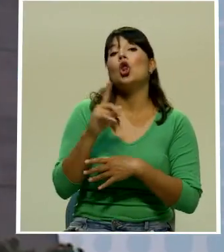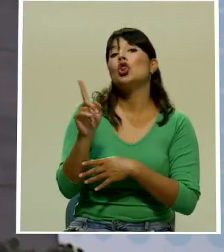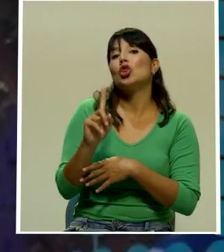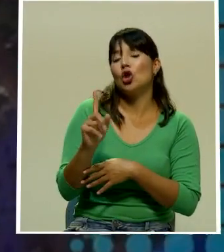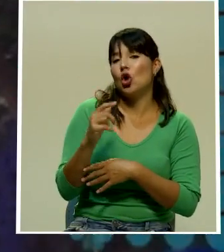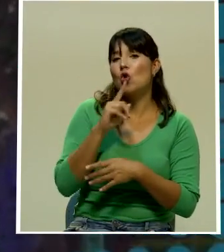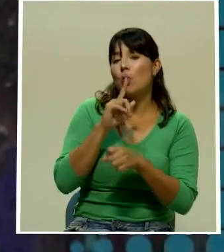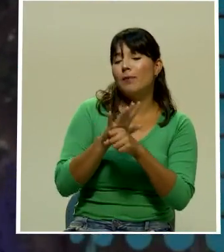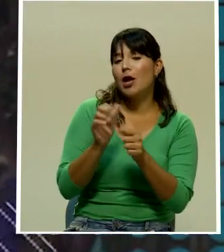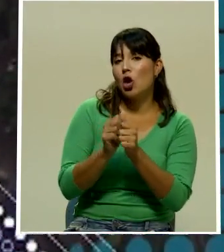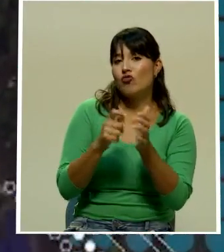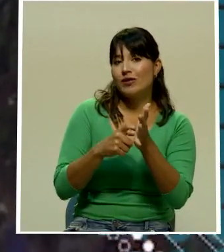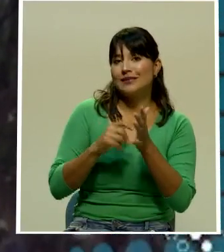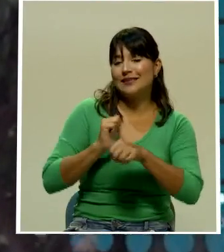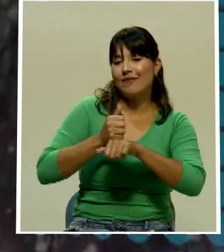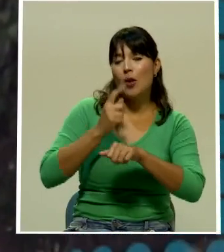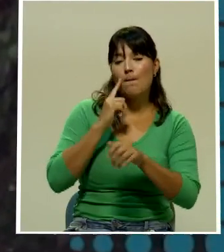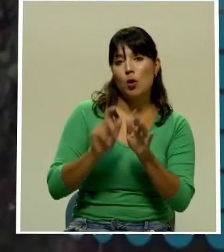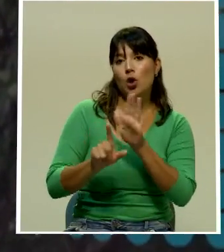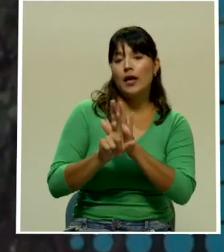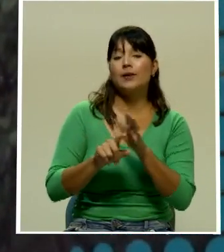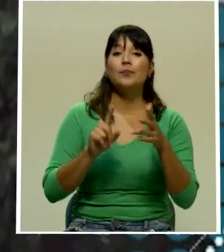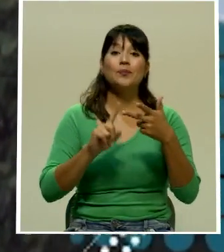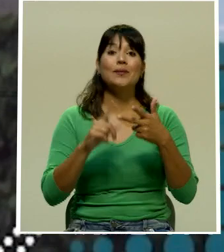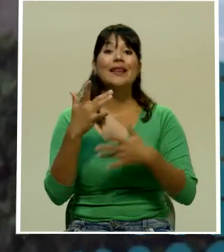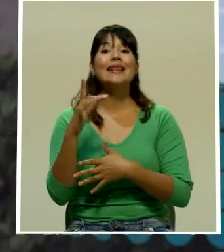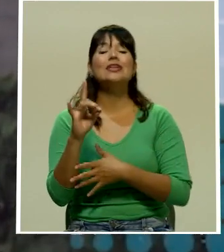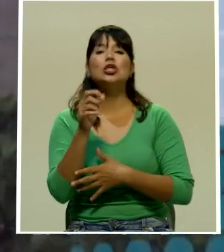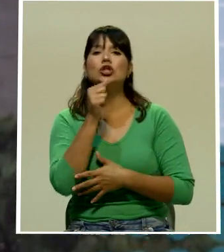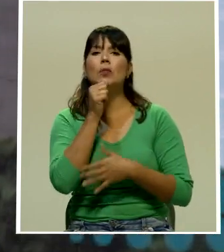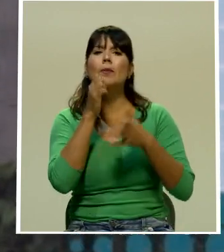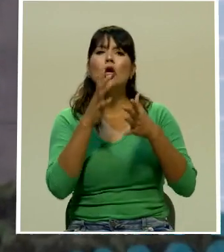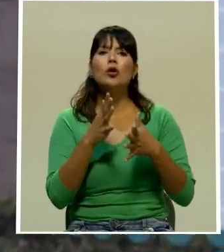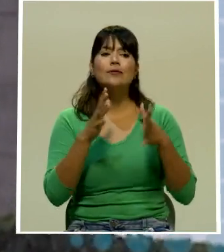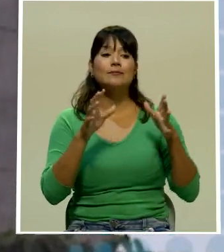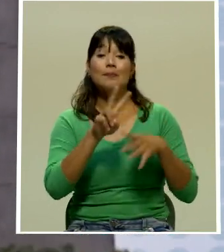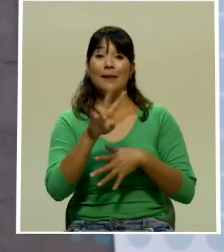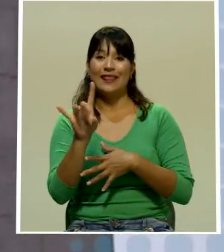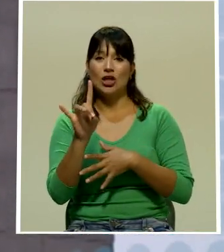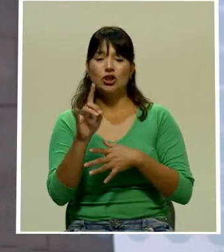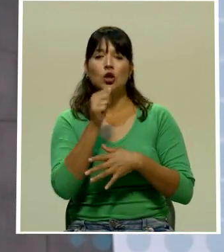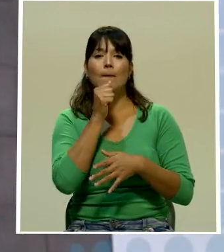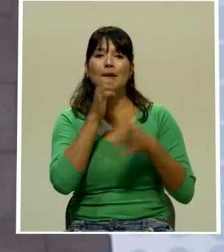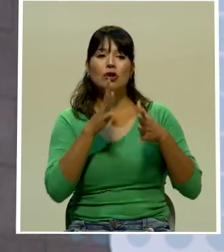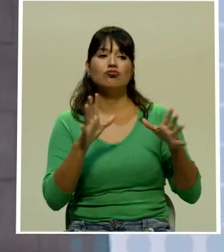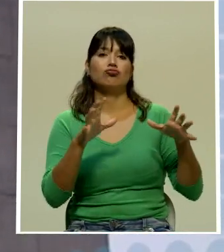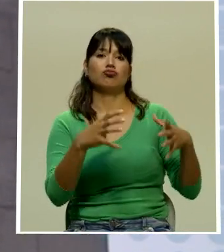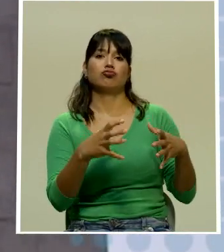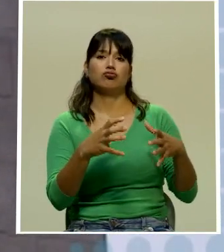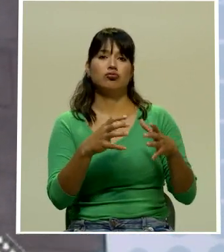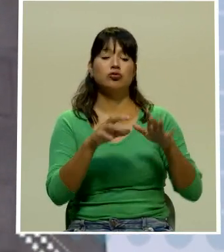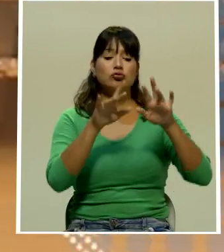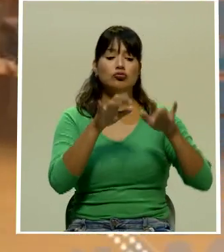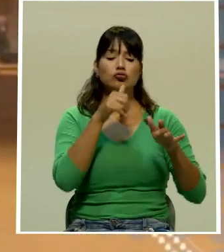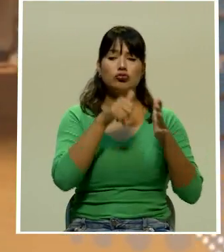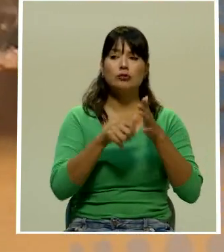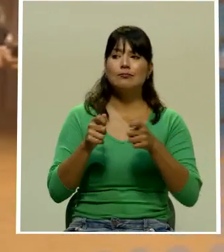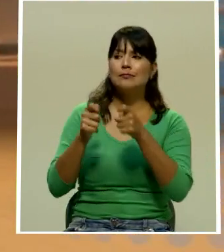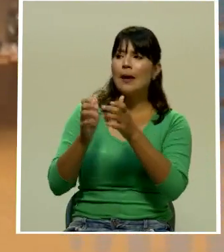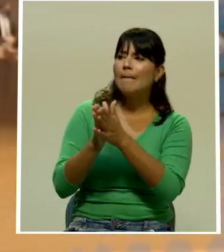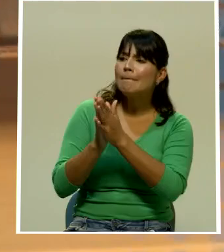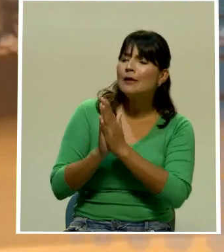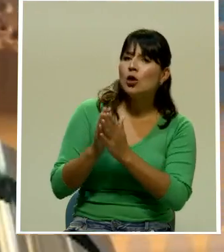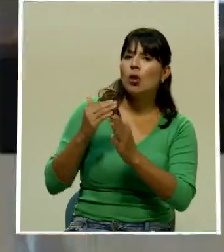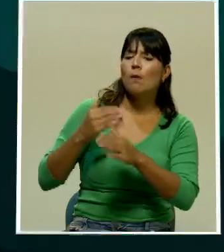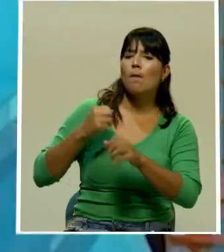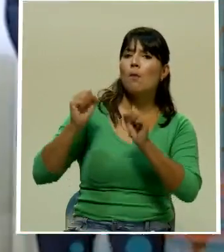28 periodistas solicitaron eliminar las restricciones que le impiden a la prensa desarrollar su cobertura dentro del nuevo edificio